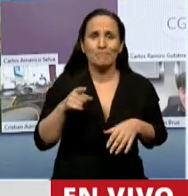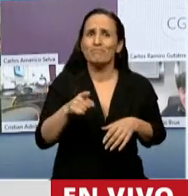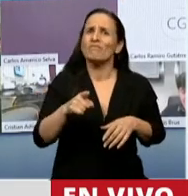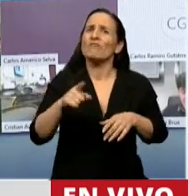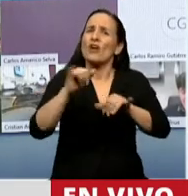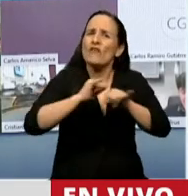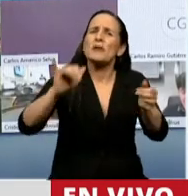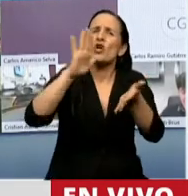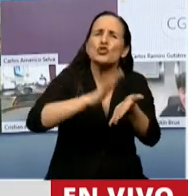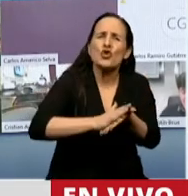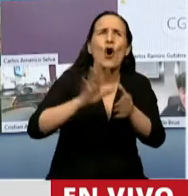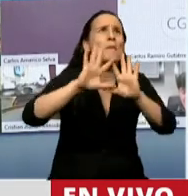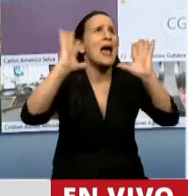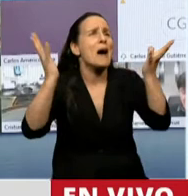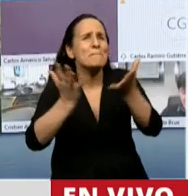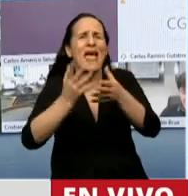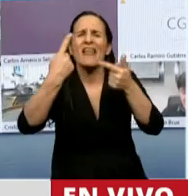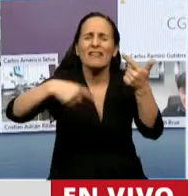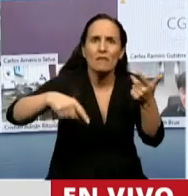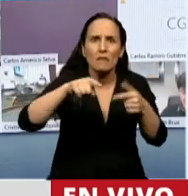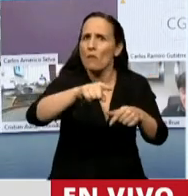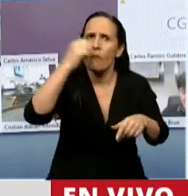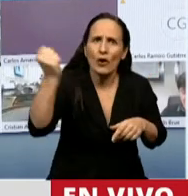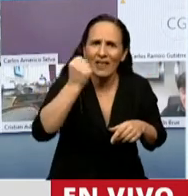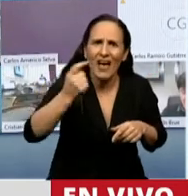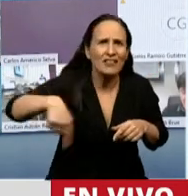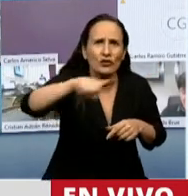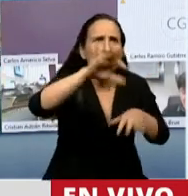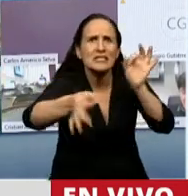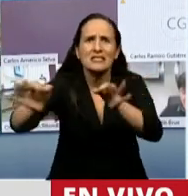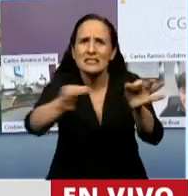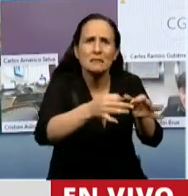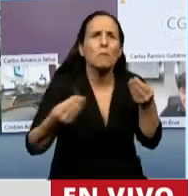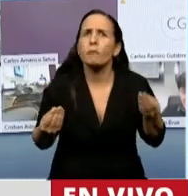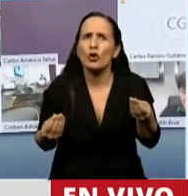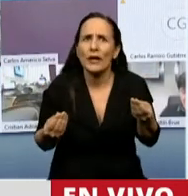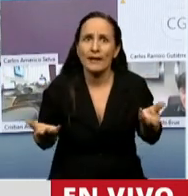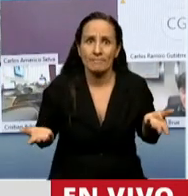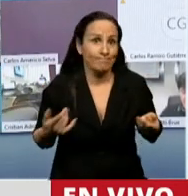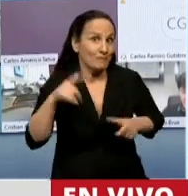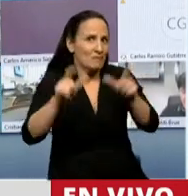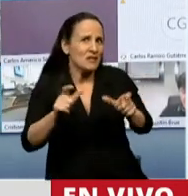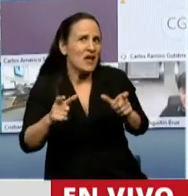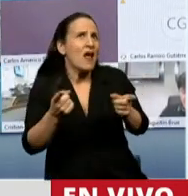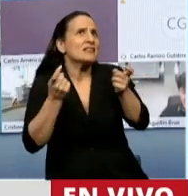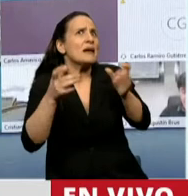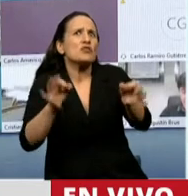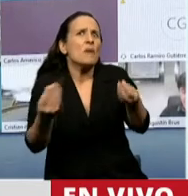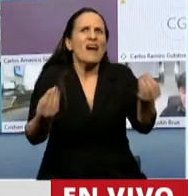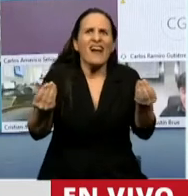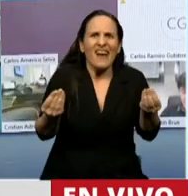ambiental también es importante en este sentido por esto que decíamos antes, necesitamos todos saber qué hacen con los bienes de todos.